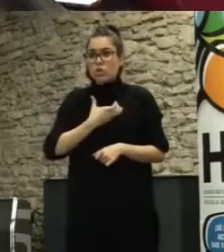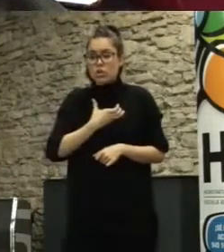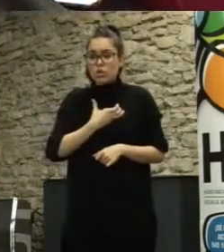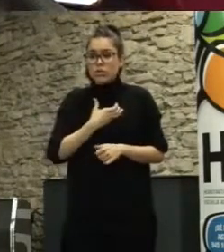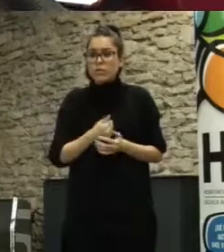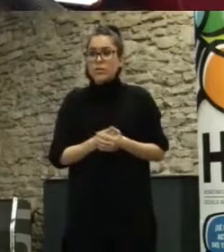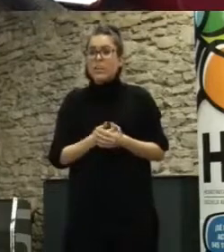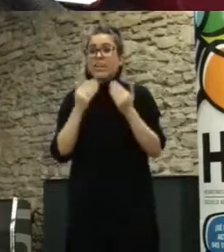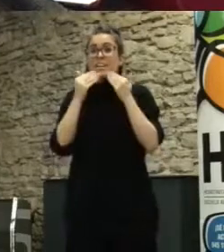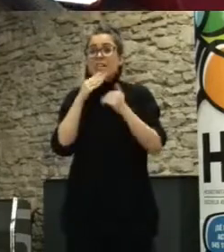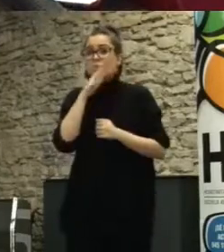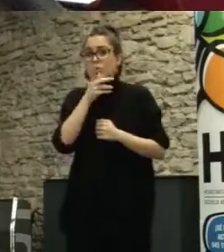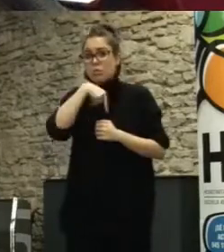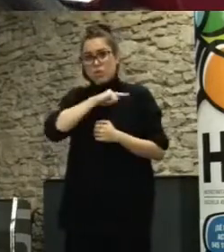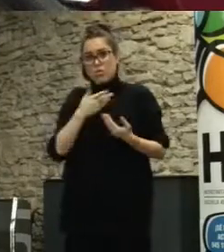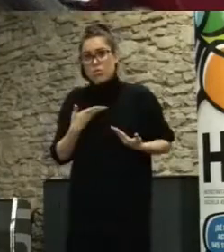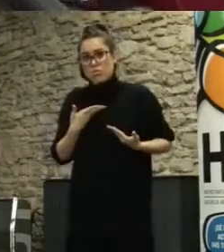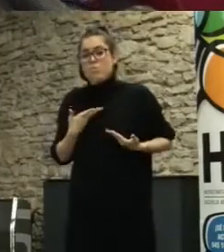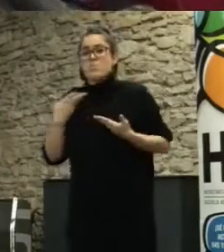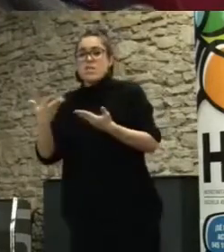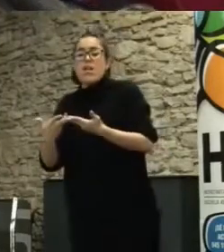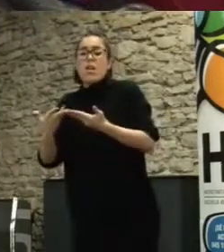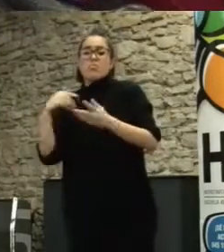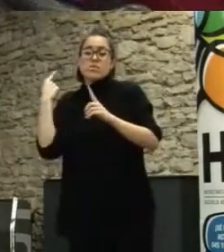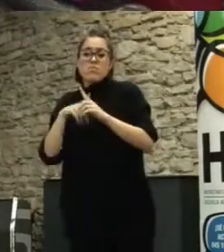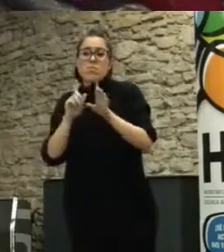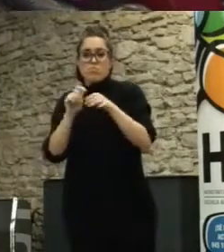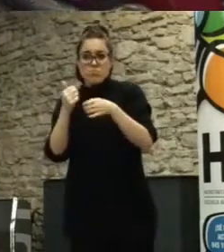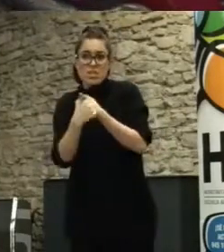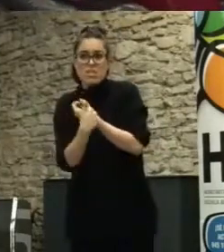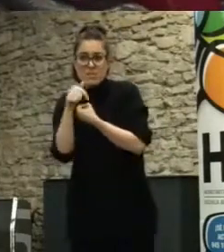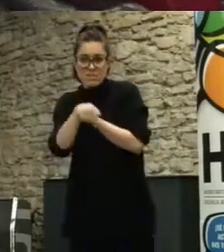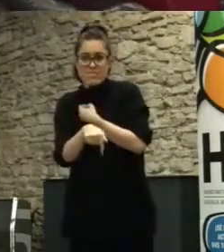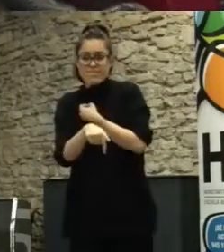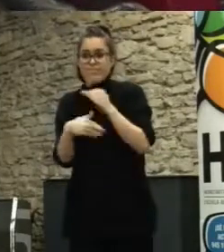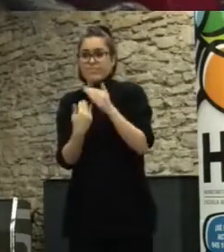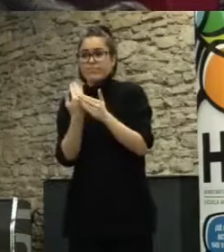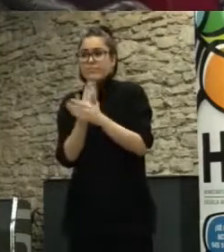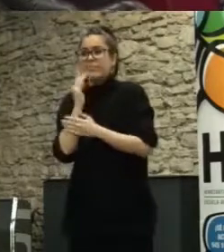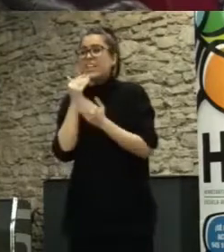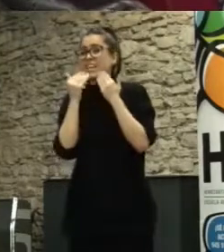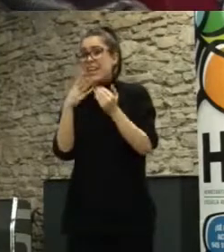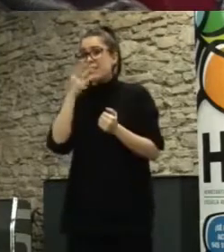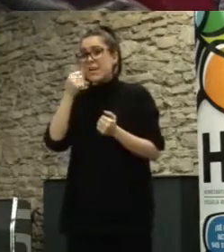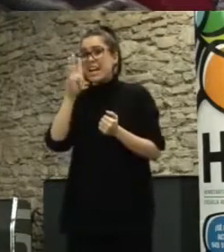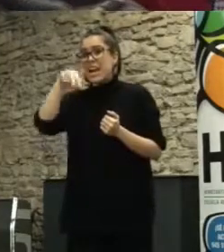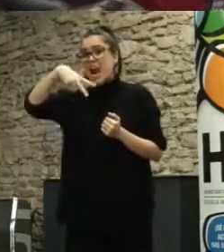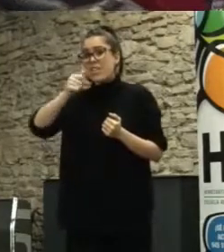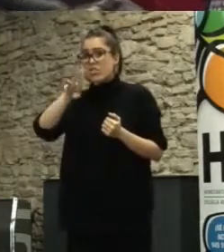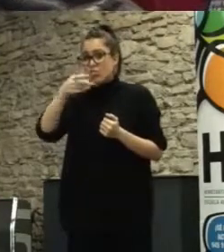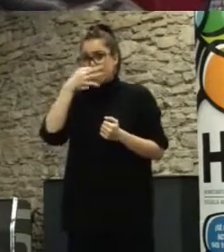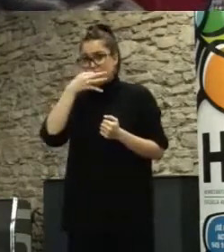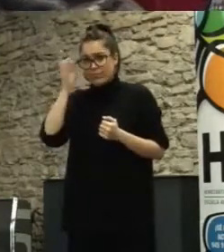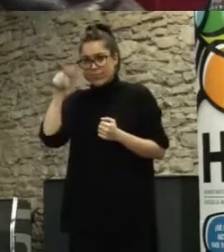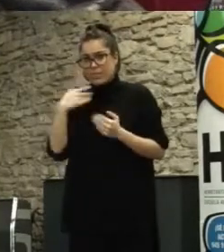oportunidad de participar a este encuentro y muchísimas gracias a Bernardo una pregunta relacionada